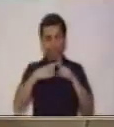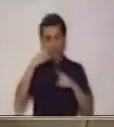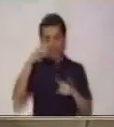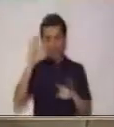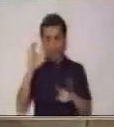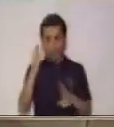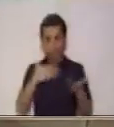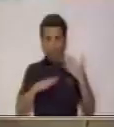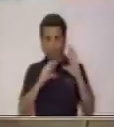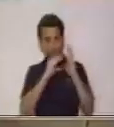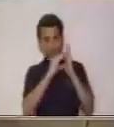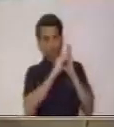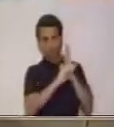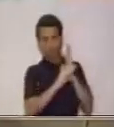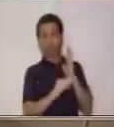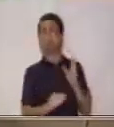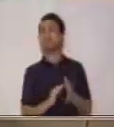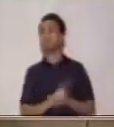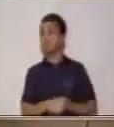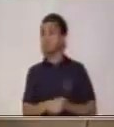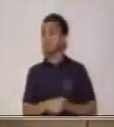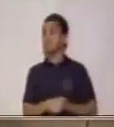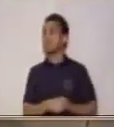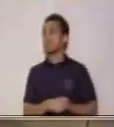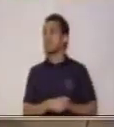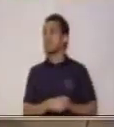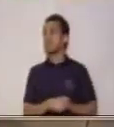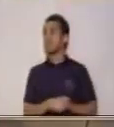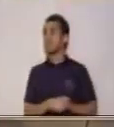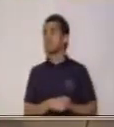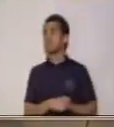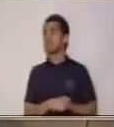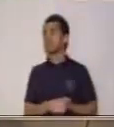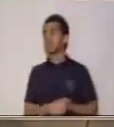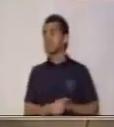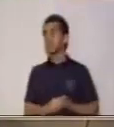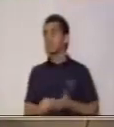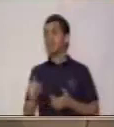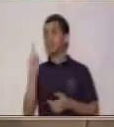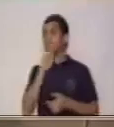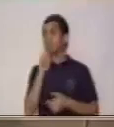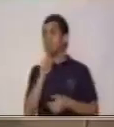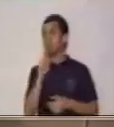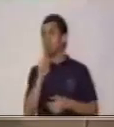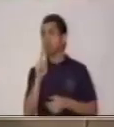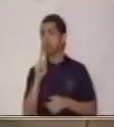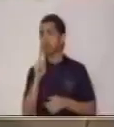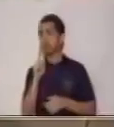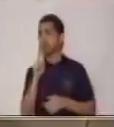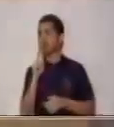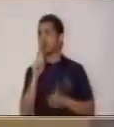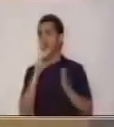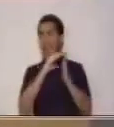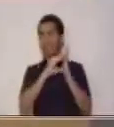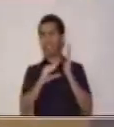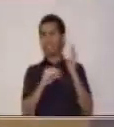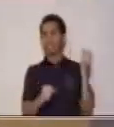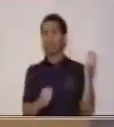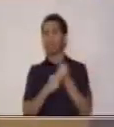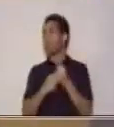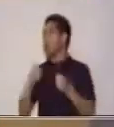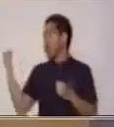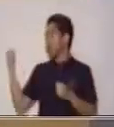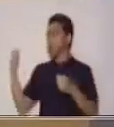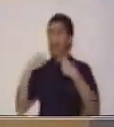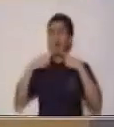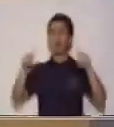del texto del anuncio publicitario que no es similar al texto de apoyo. El texto de